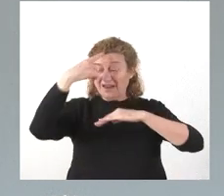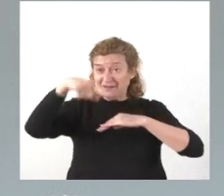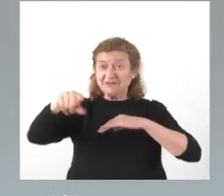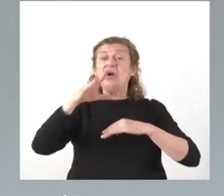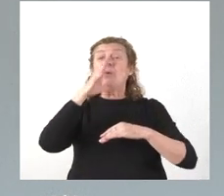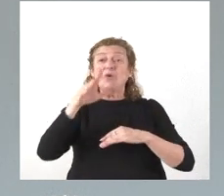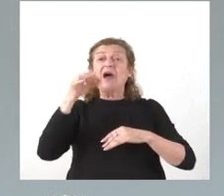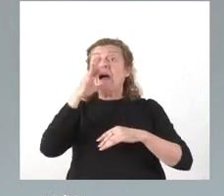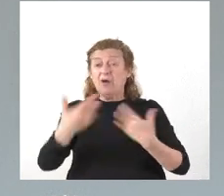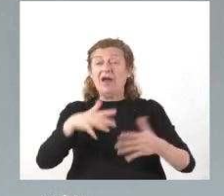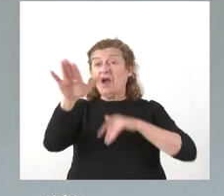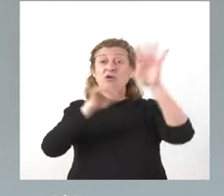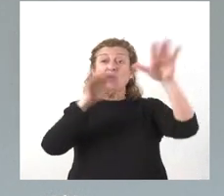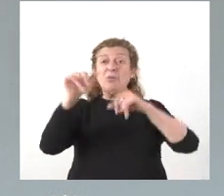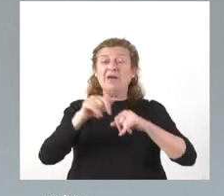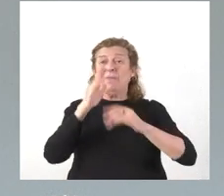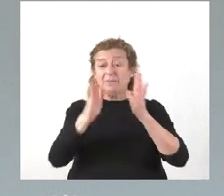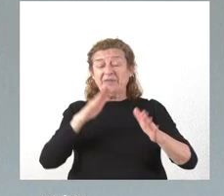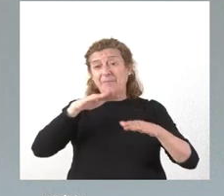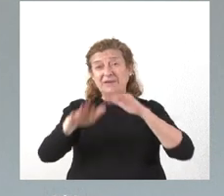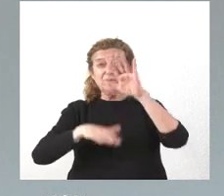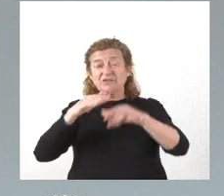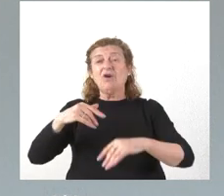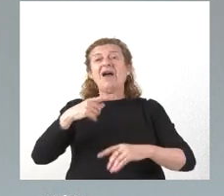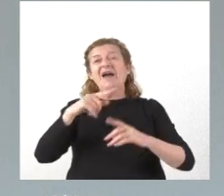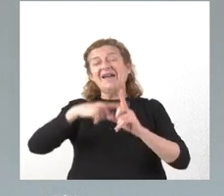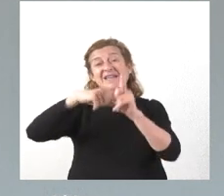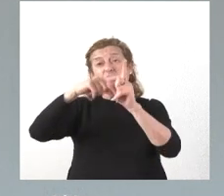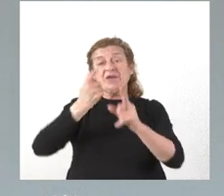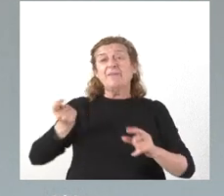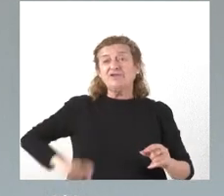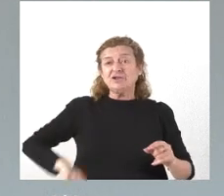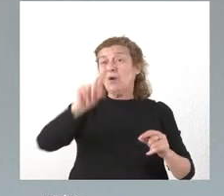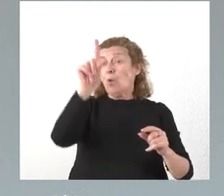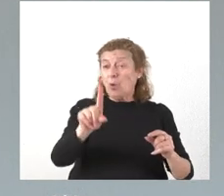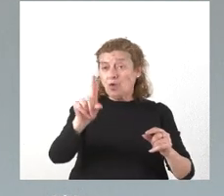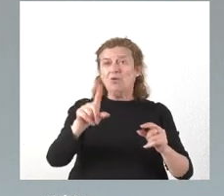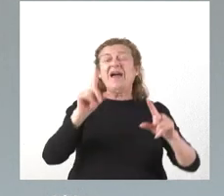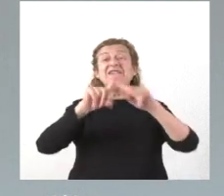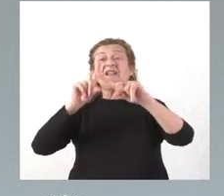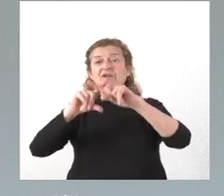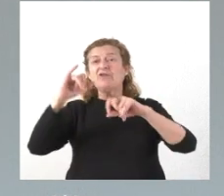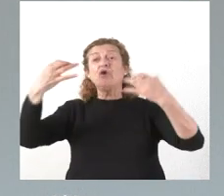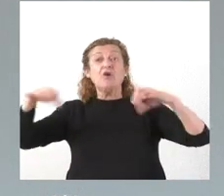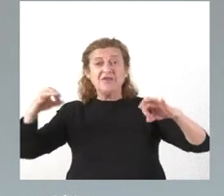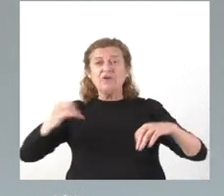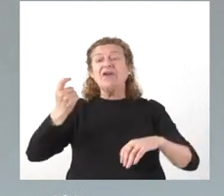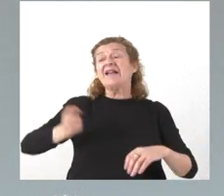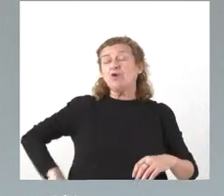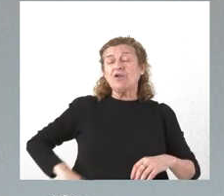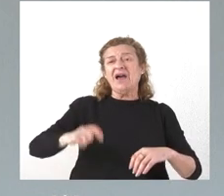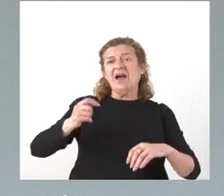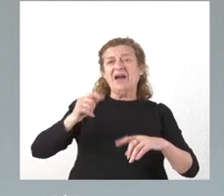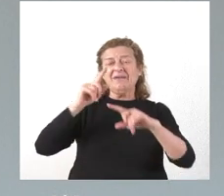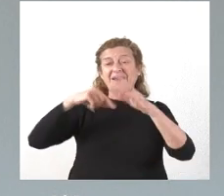están convocados los distintos procesos, tanto de la categoría profesional 1, el extraordinario y ordinario, y la categoría profesional 2,